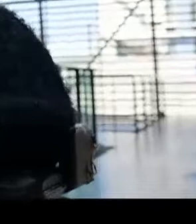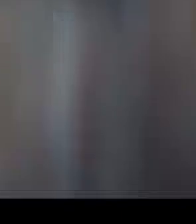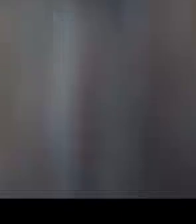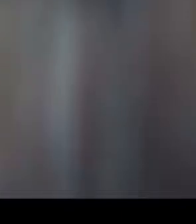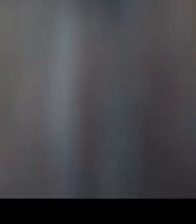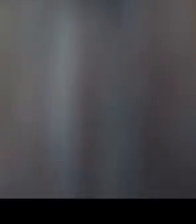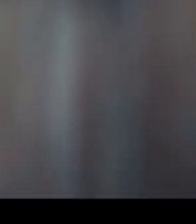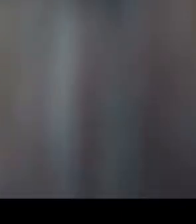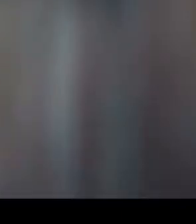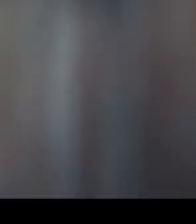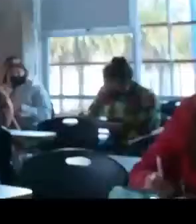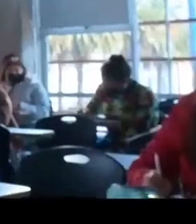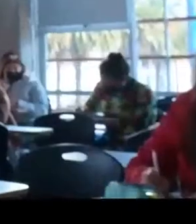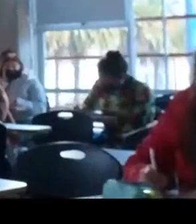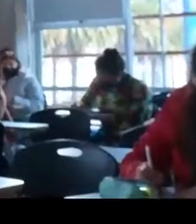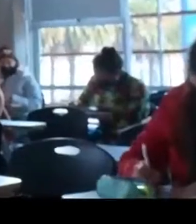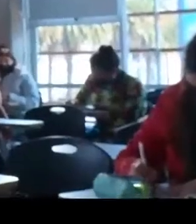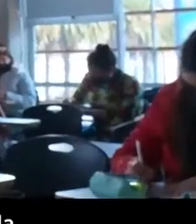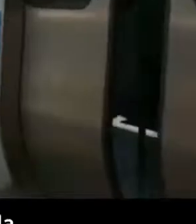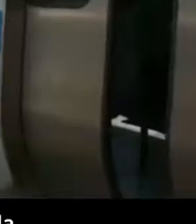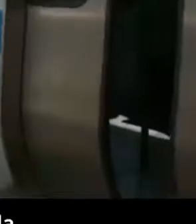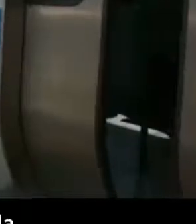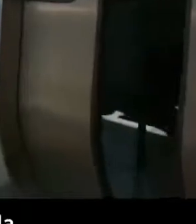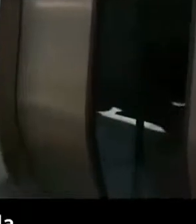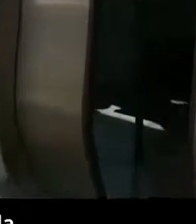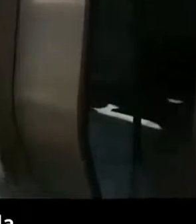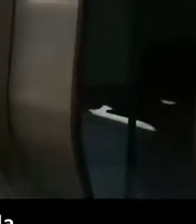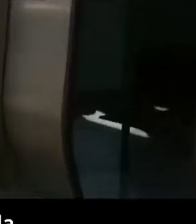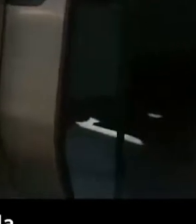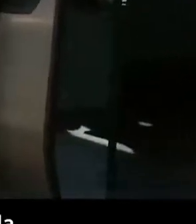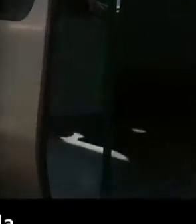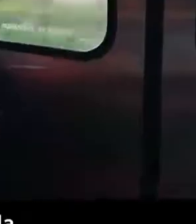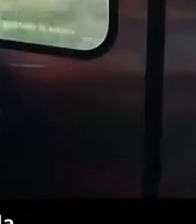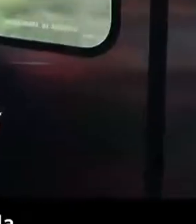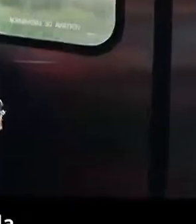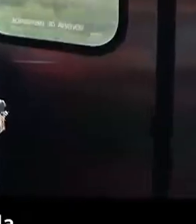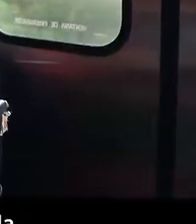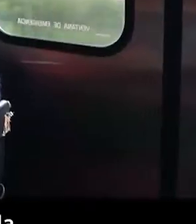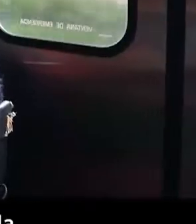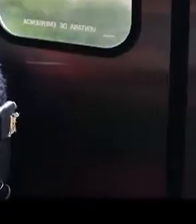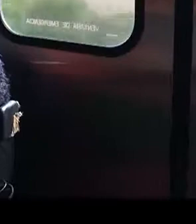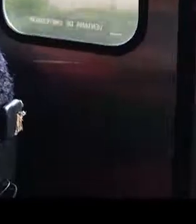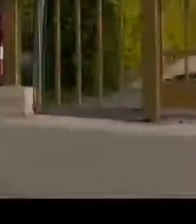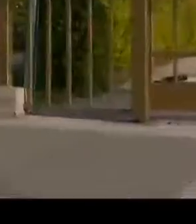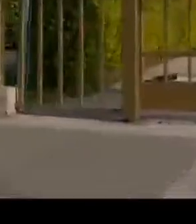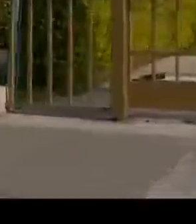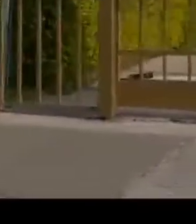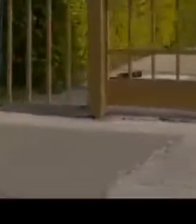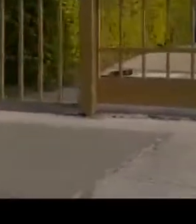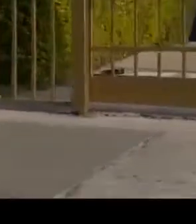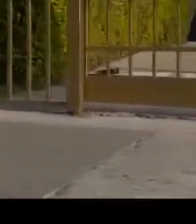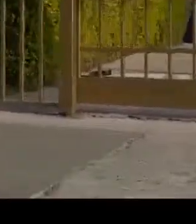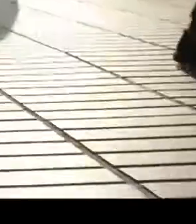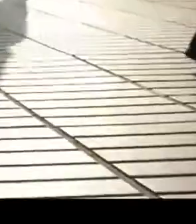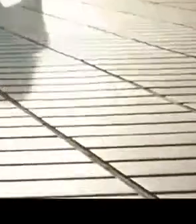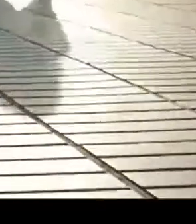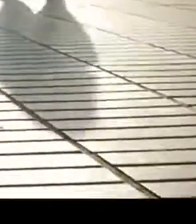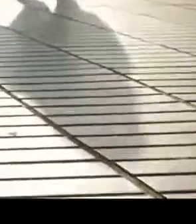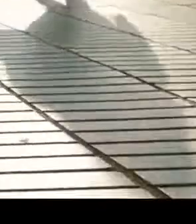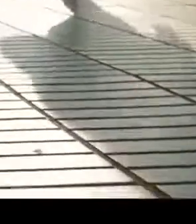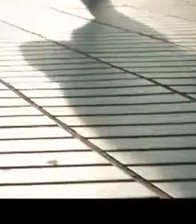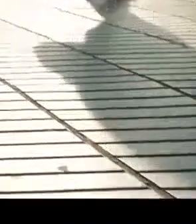Paula tiene una vida plena y feliz. La inclusión de miles de personas como ella nos hace bien a todos,